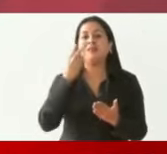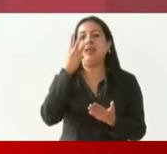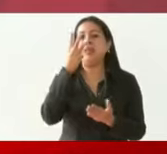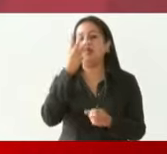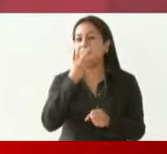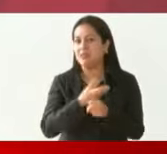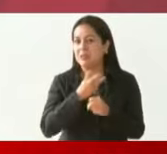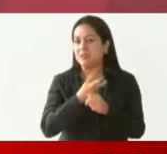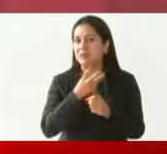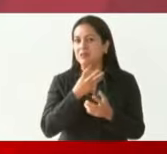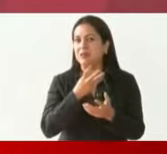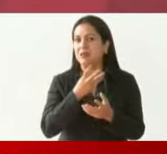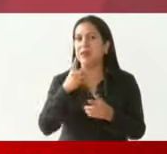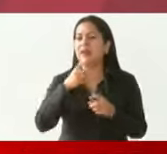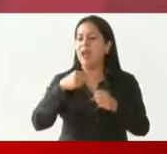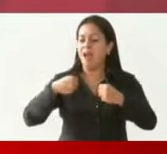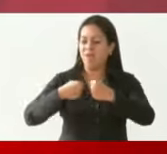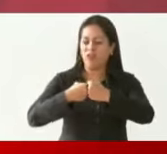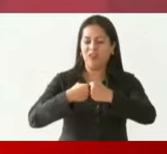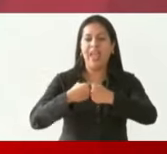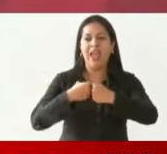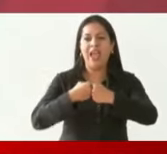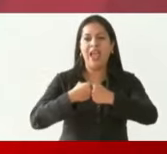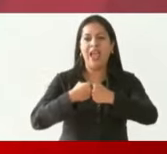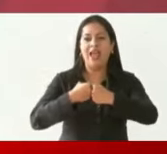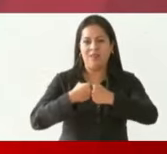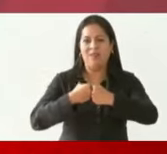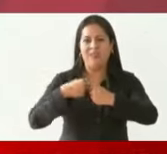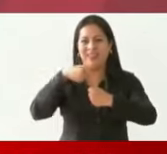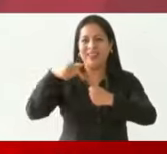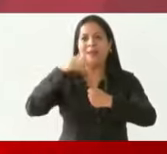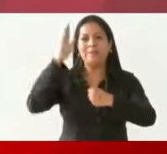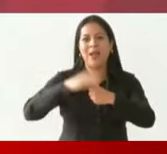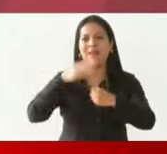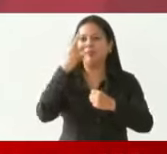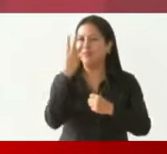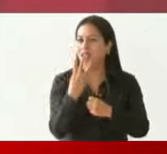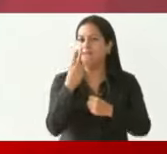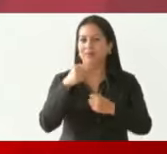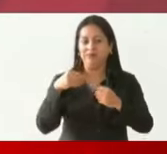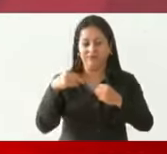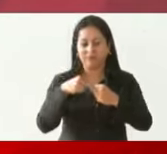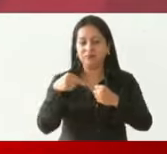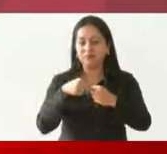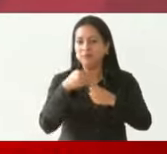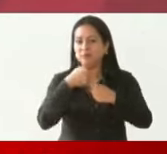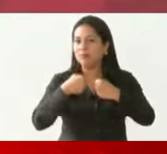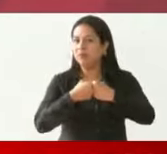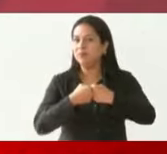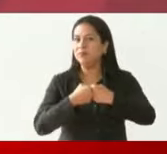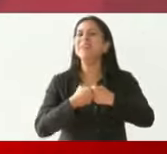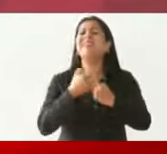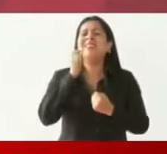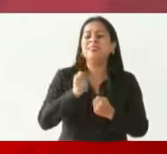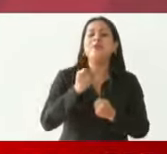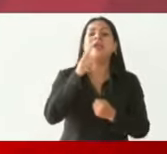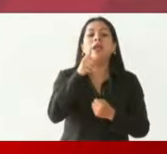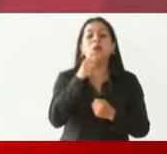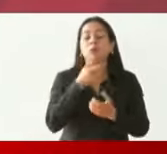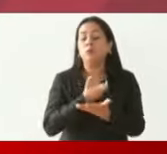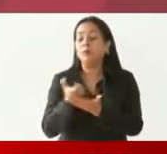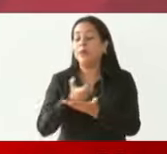frontera, eso ya significa que un salario mínimo